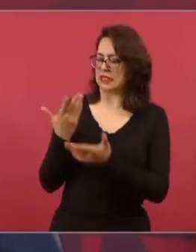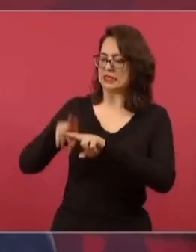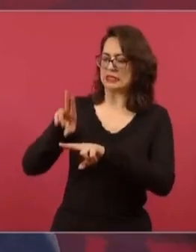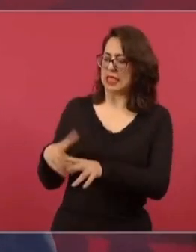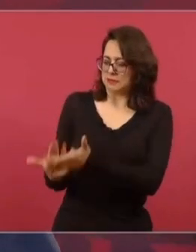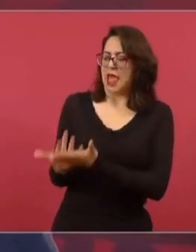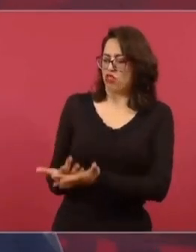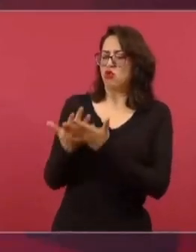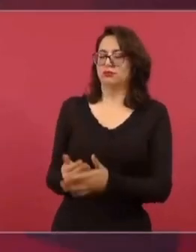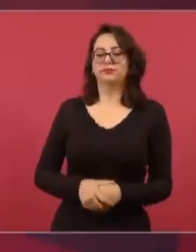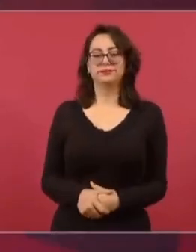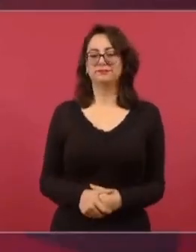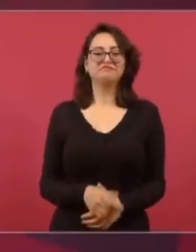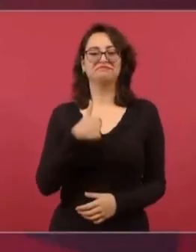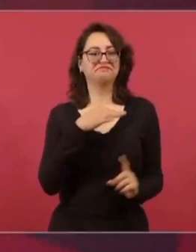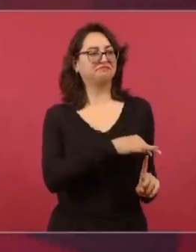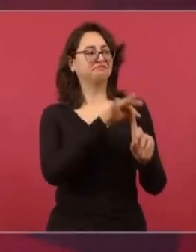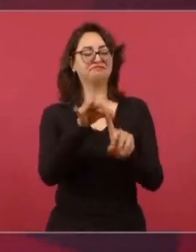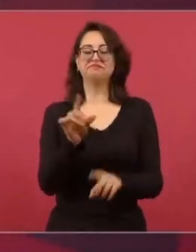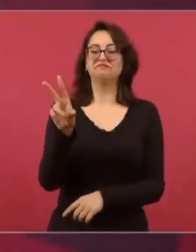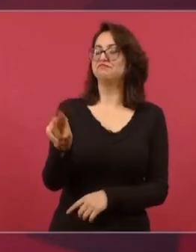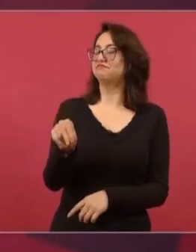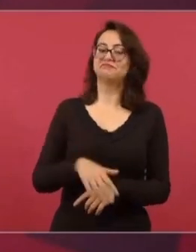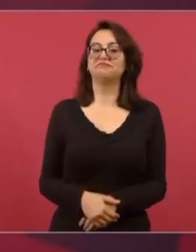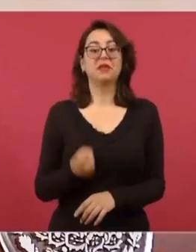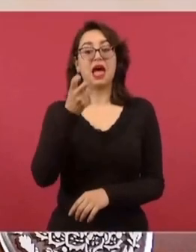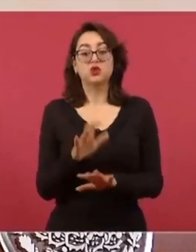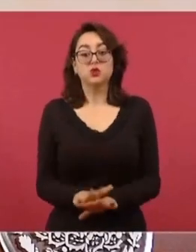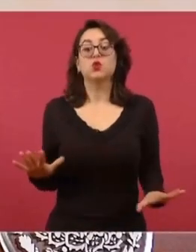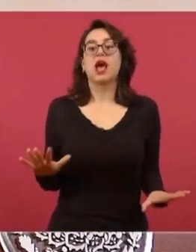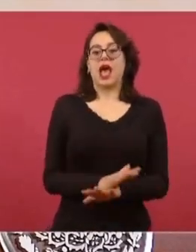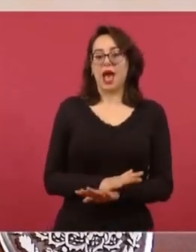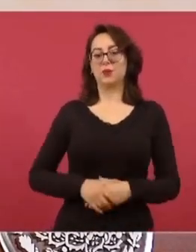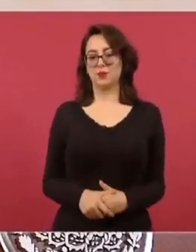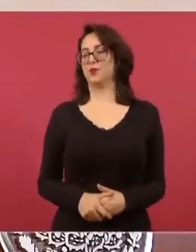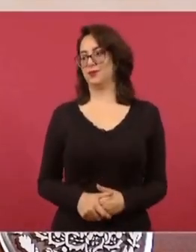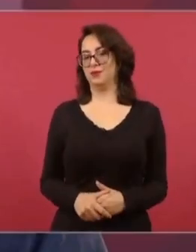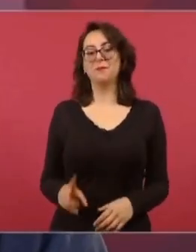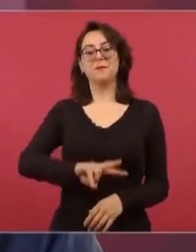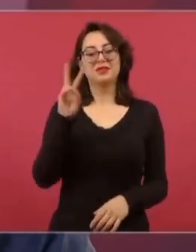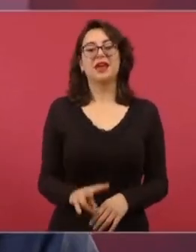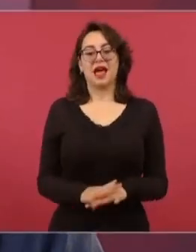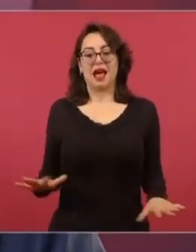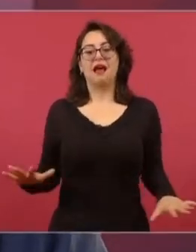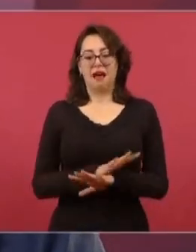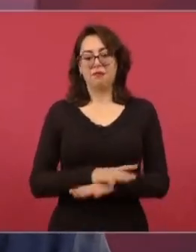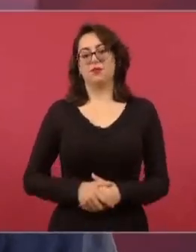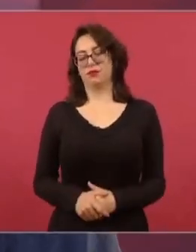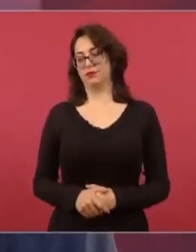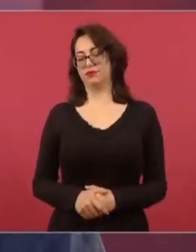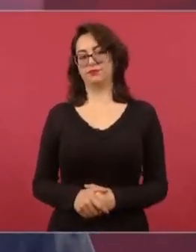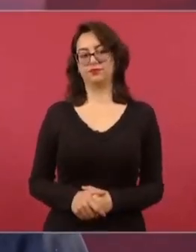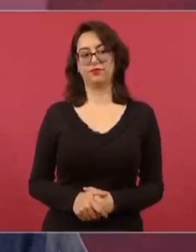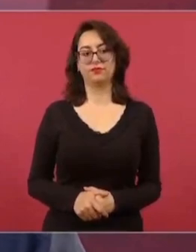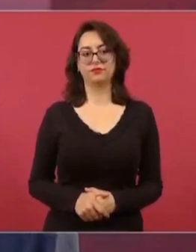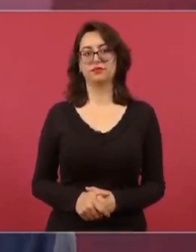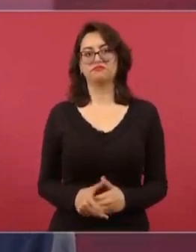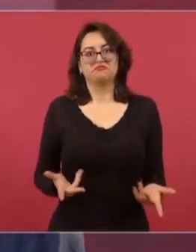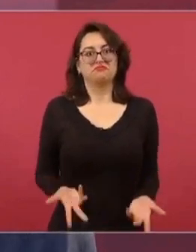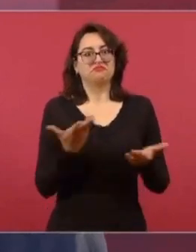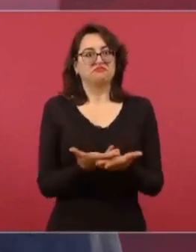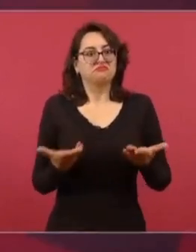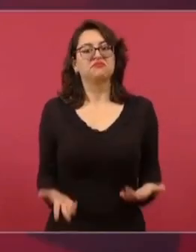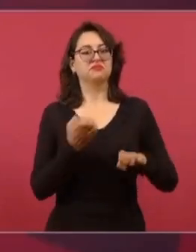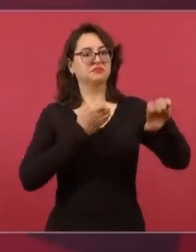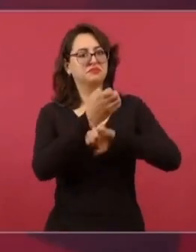Entonces, esos son los cambios. Y avergüenza cuando un gobierno utiliza el presupuesto,